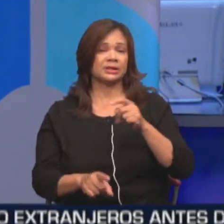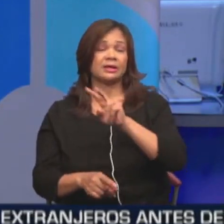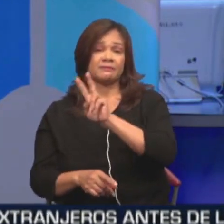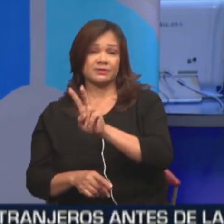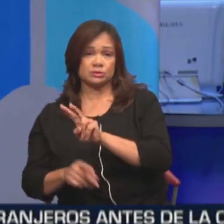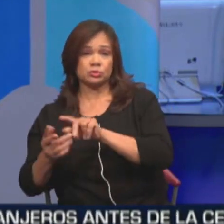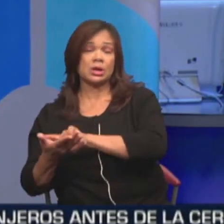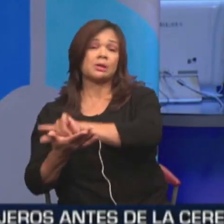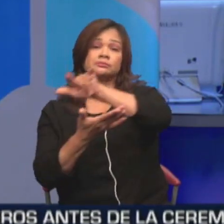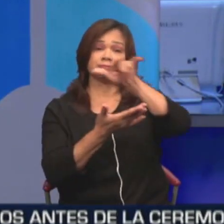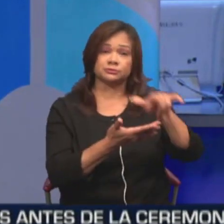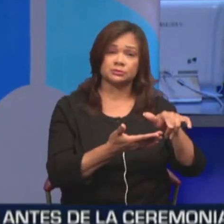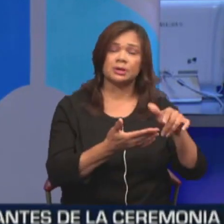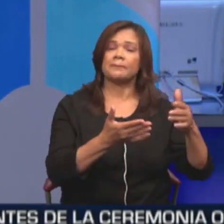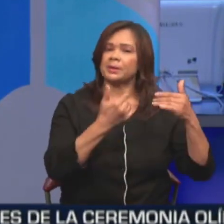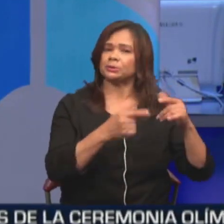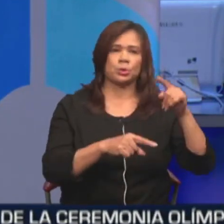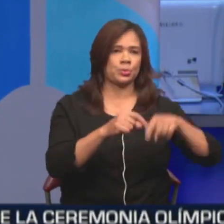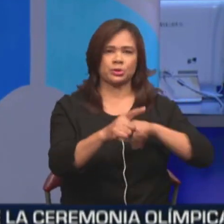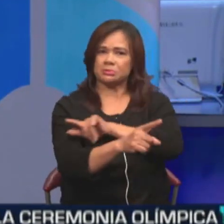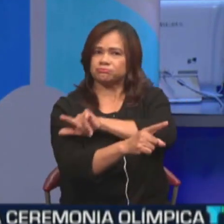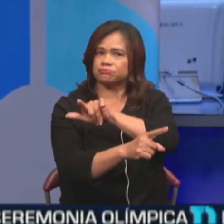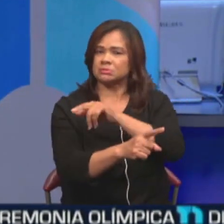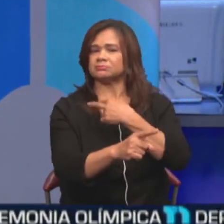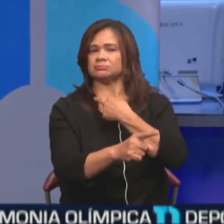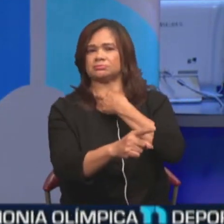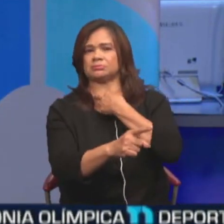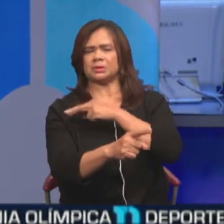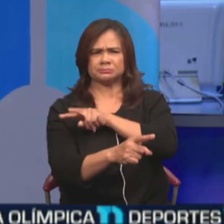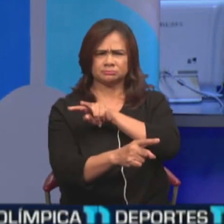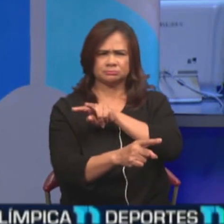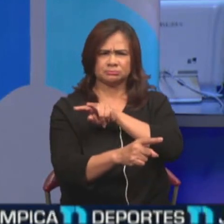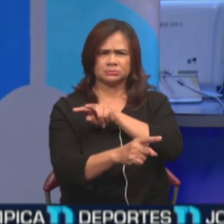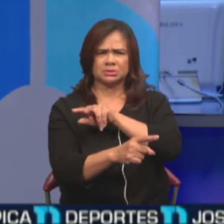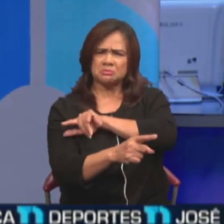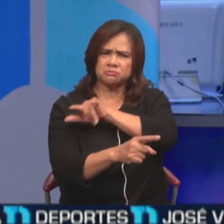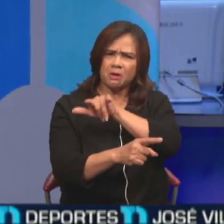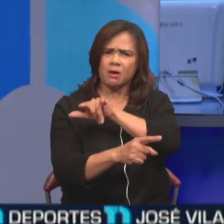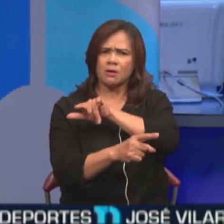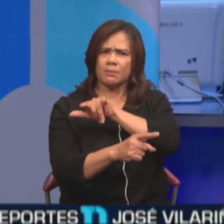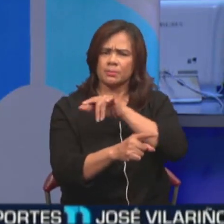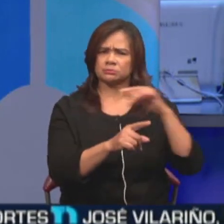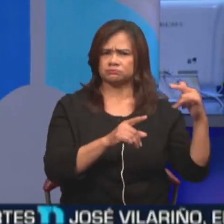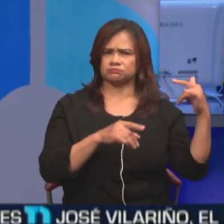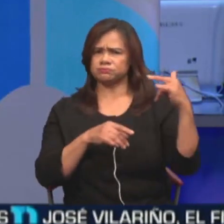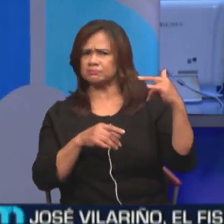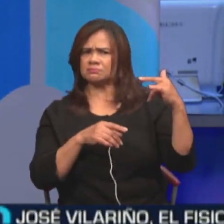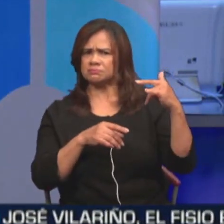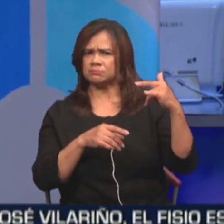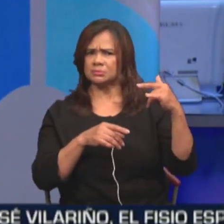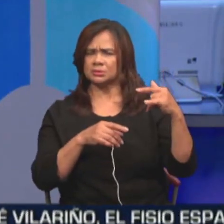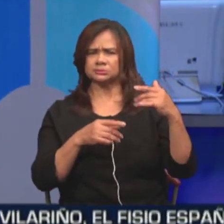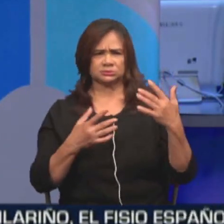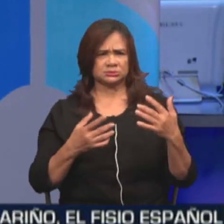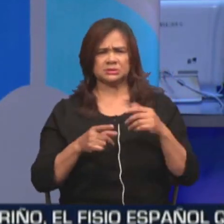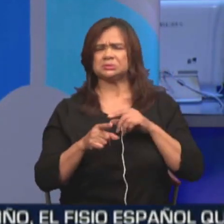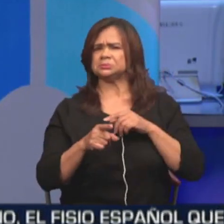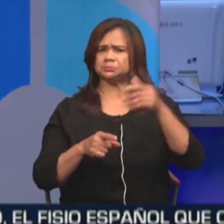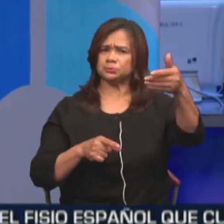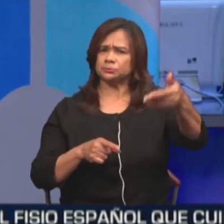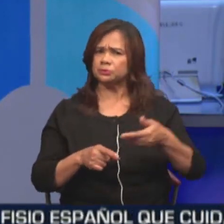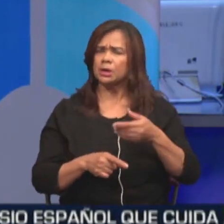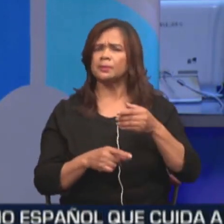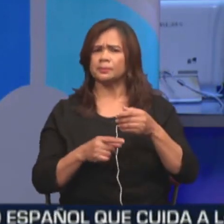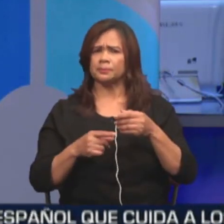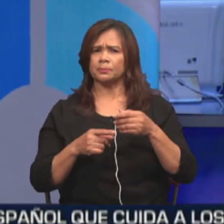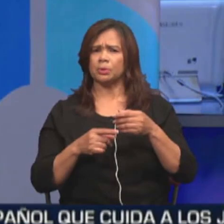Panamá tampoco había podido salir. Mientras veíamos ese maltrato dado a los ex mandatarios que iban a Venezuela invitados por la